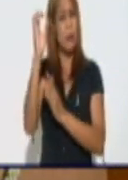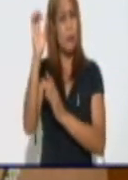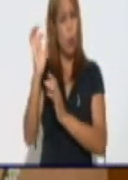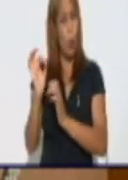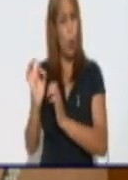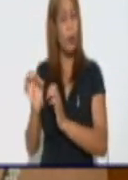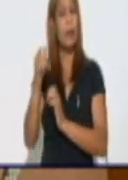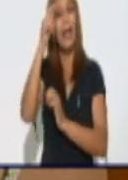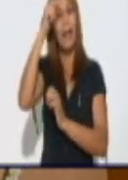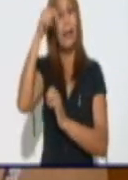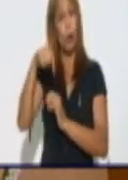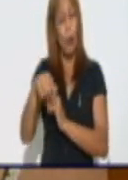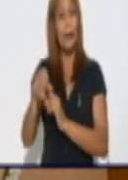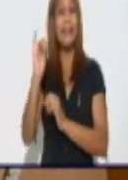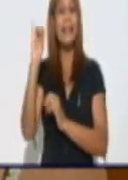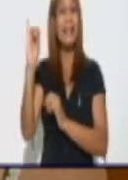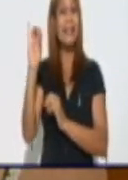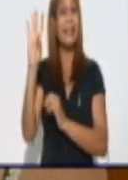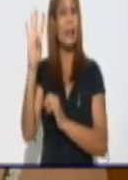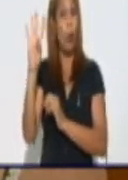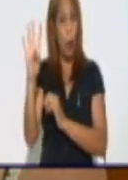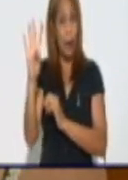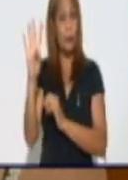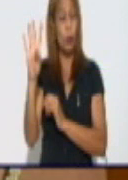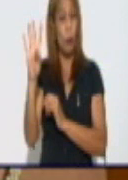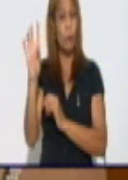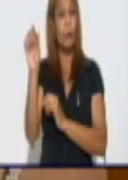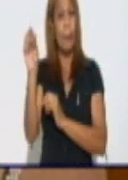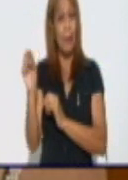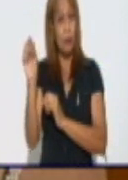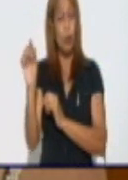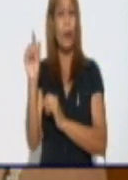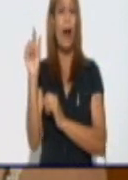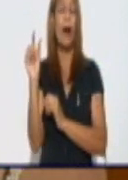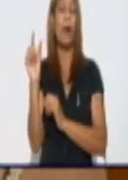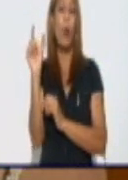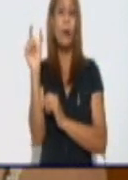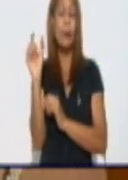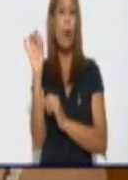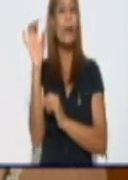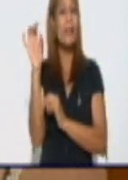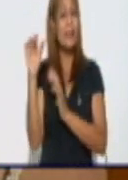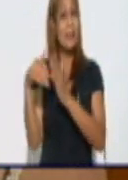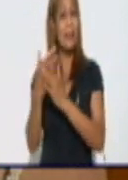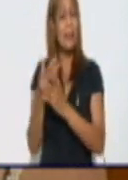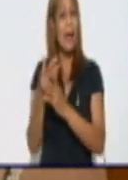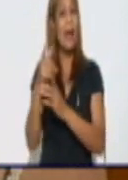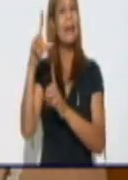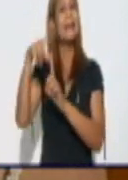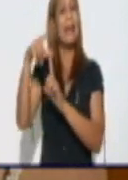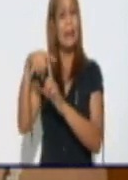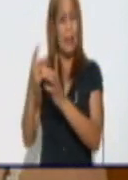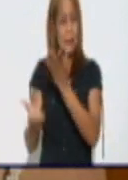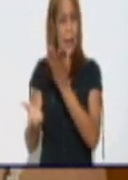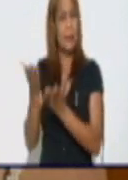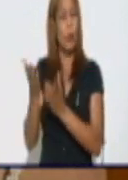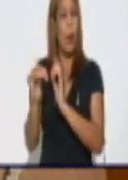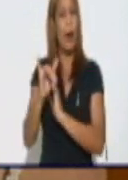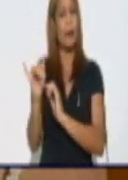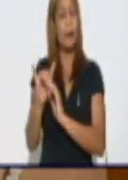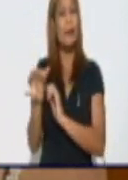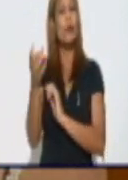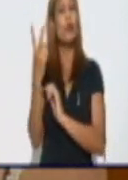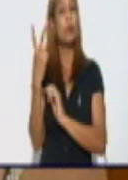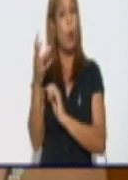Iguaní, con 64 casos en los últimos 15 días, y 107.1 de tasa de incidencia. Estos son los dos